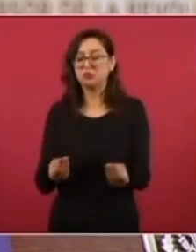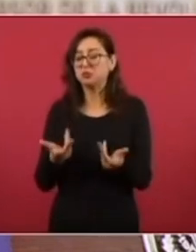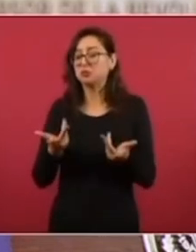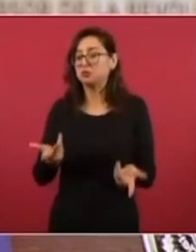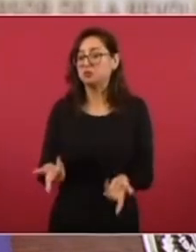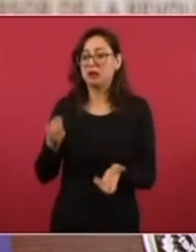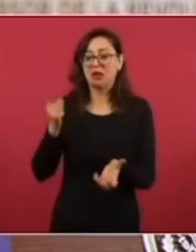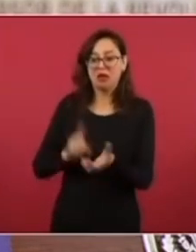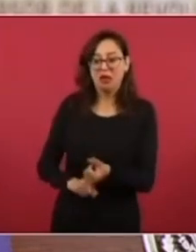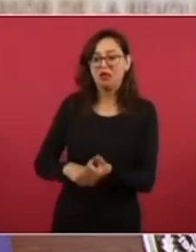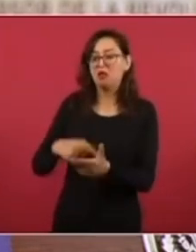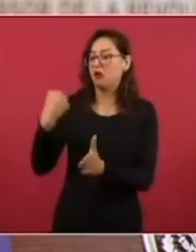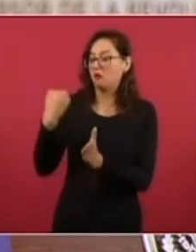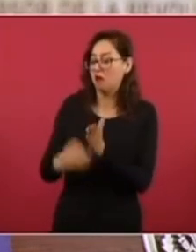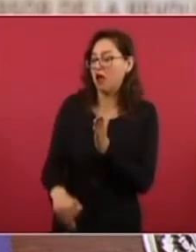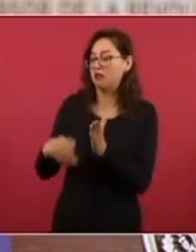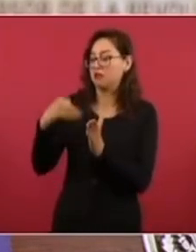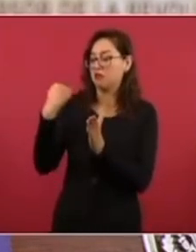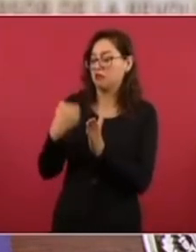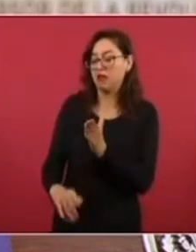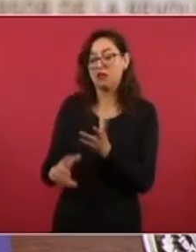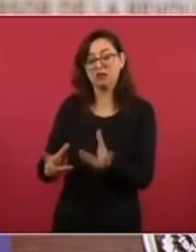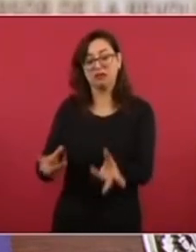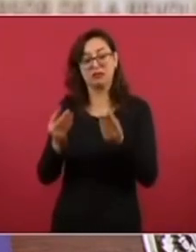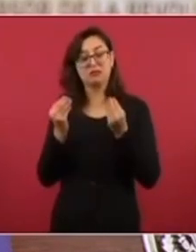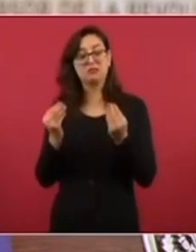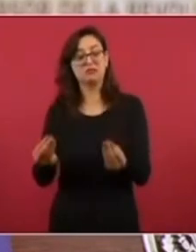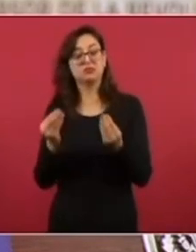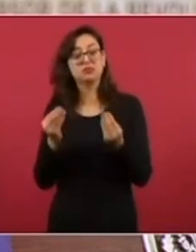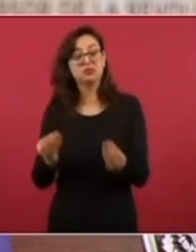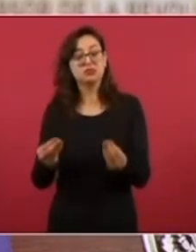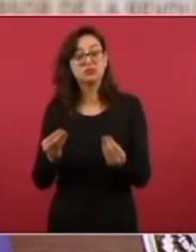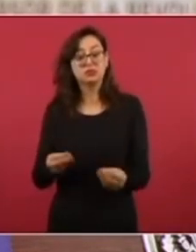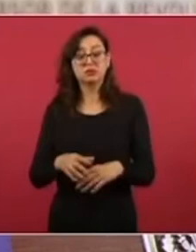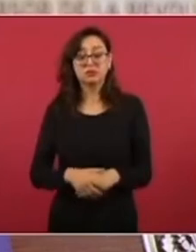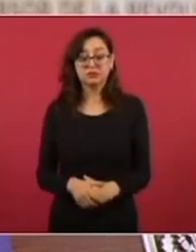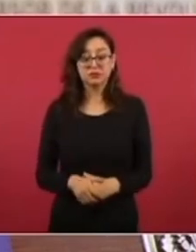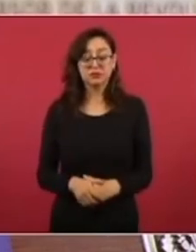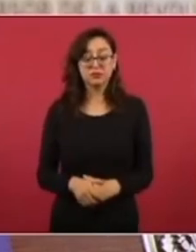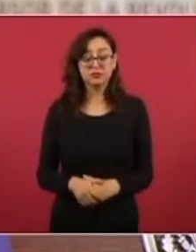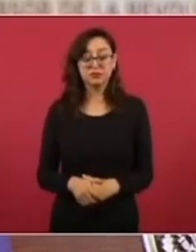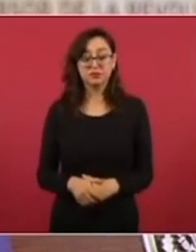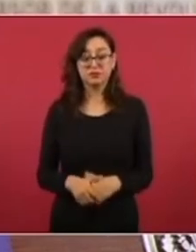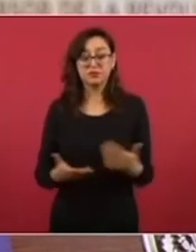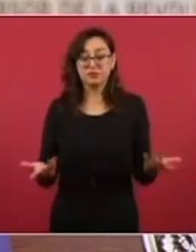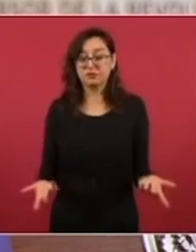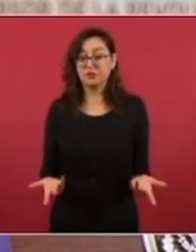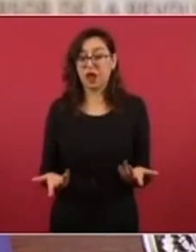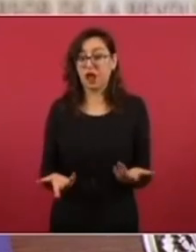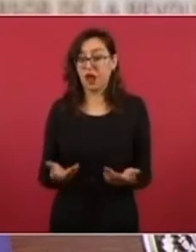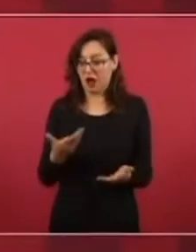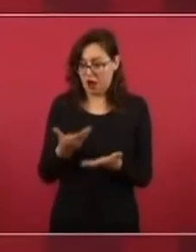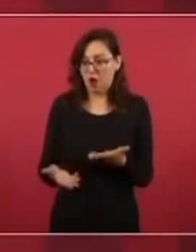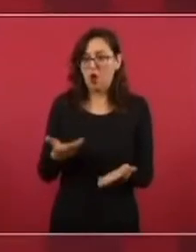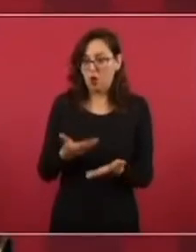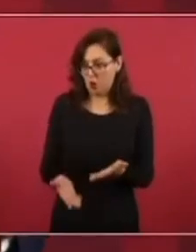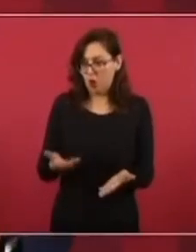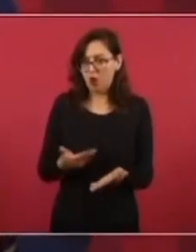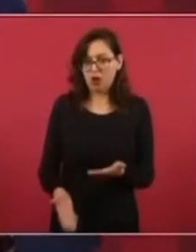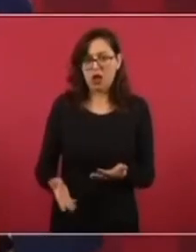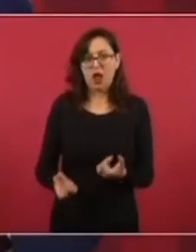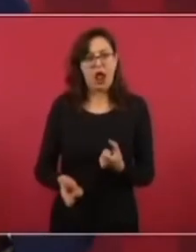todavía hoy hay estados en donde